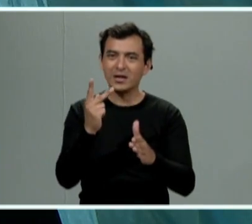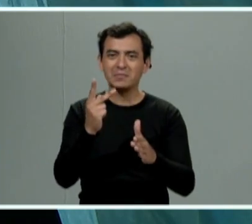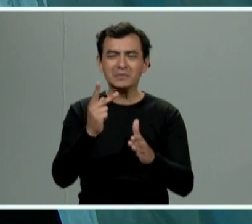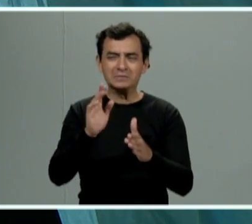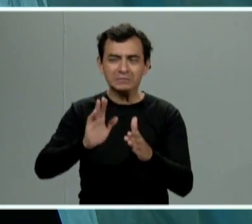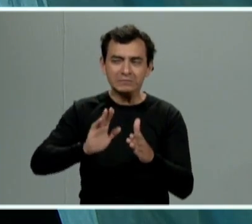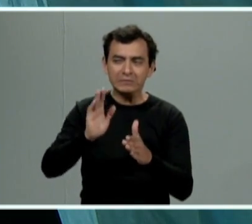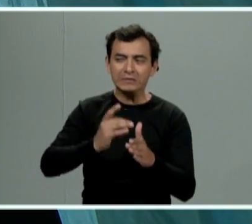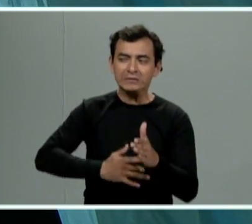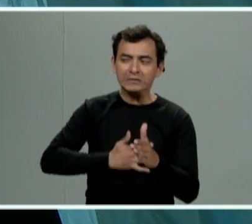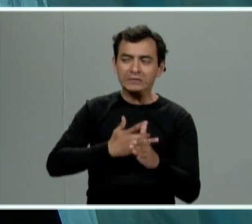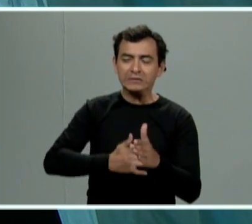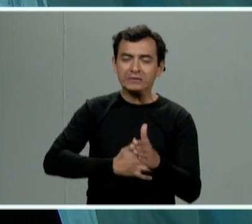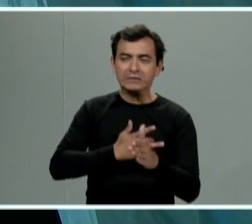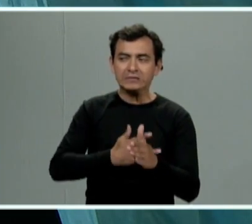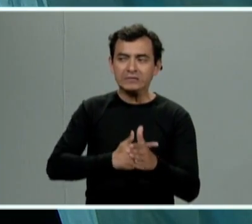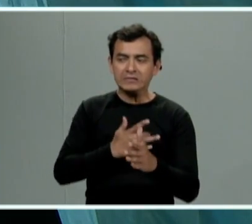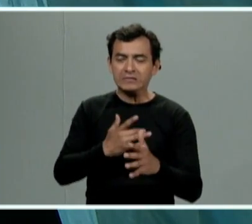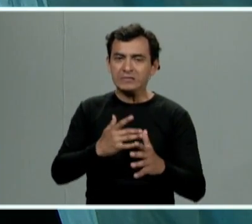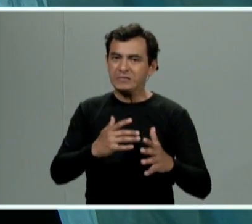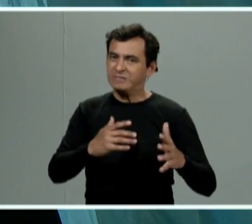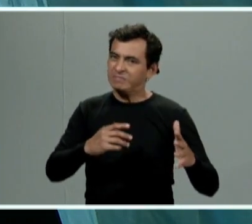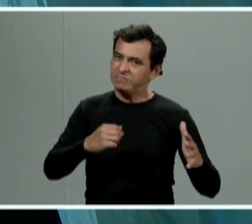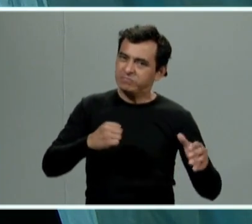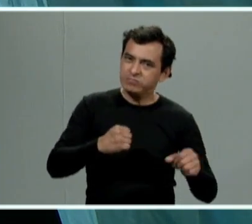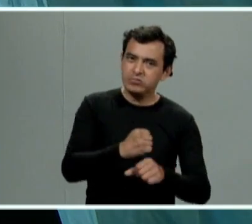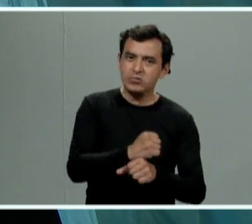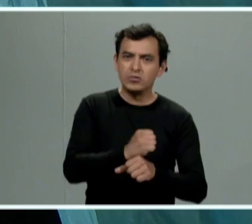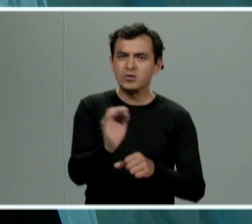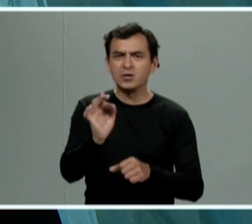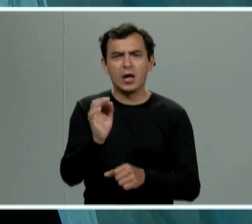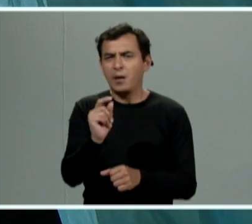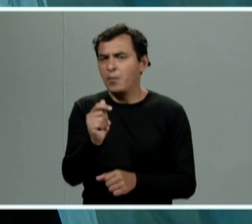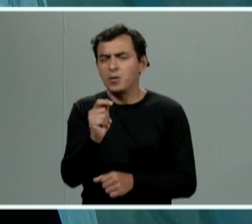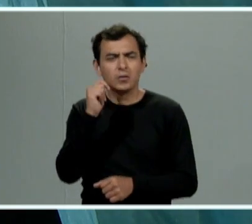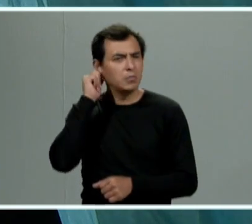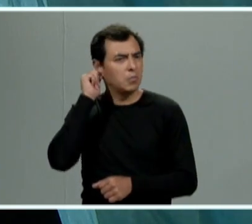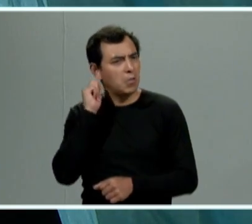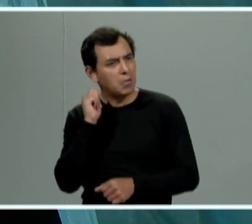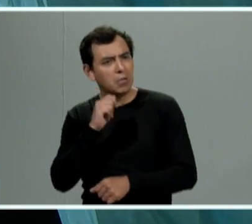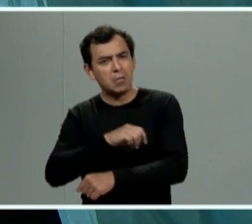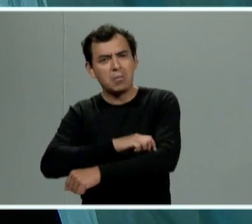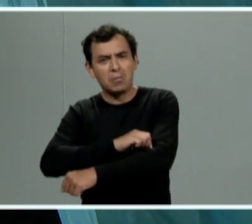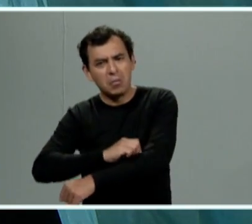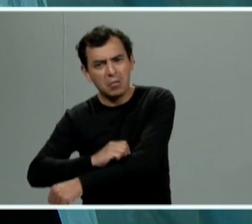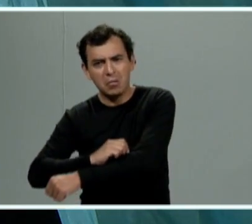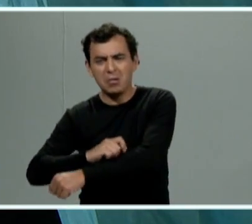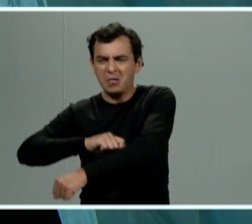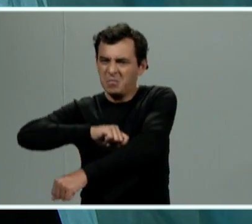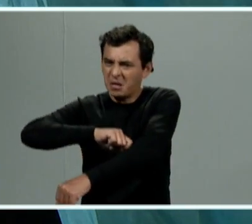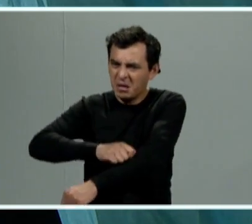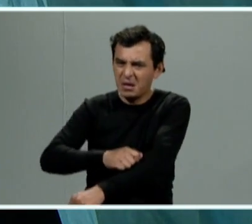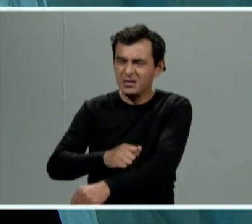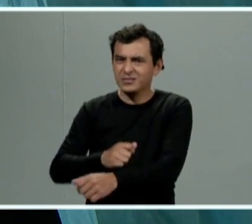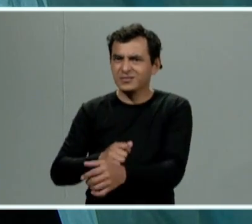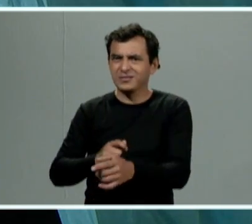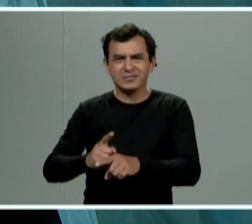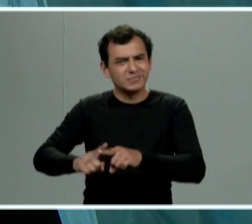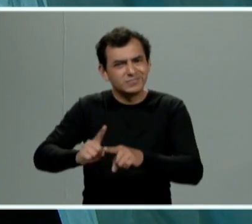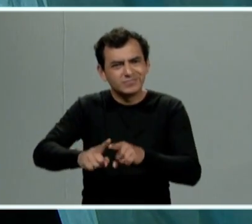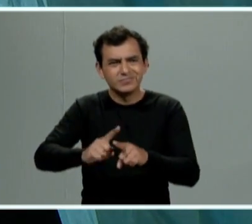a violentar por muy mínimo que sea jalones de cabellos jalones de brazos comparaciones destructivas